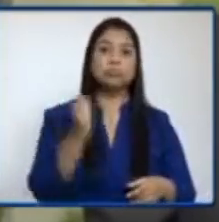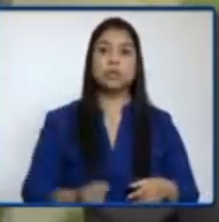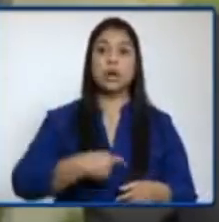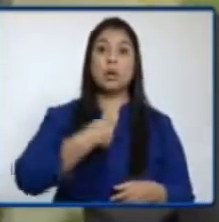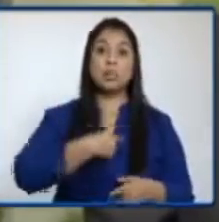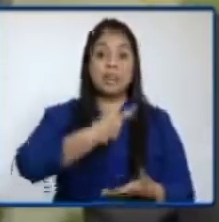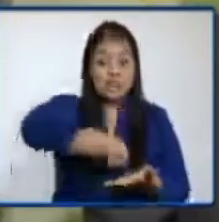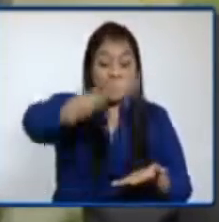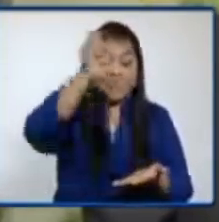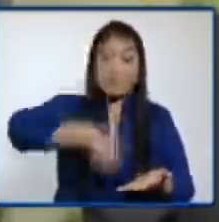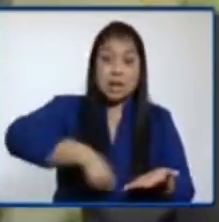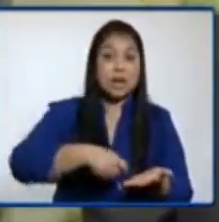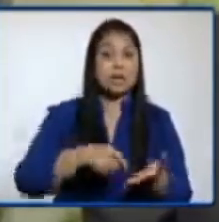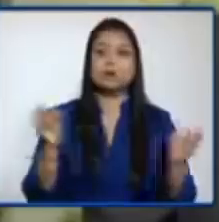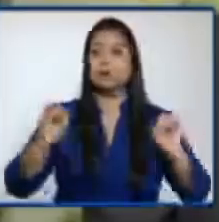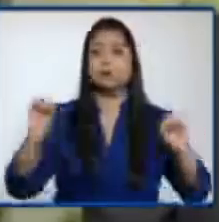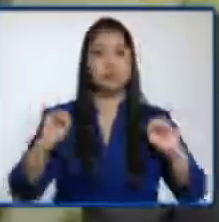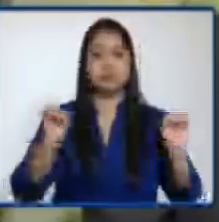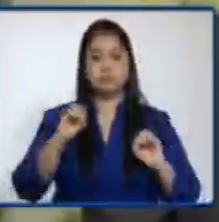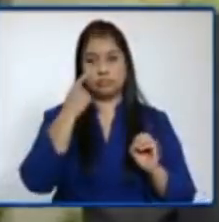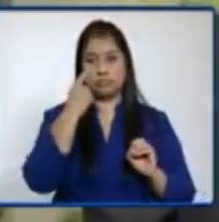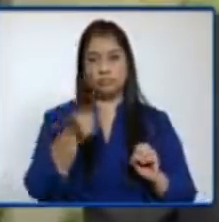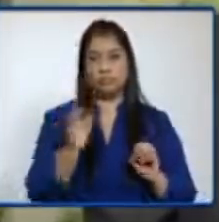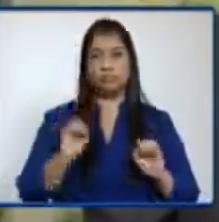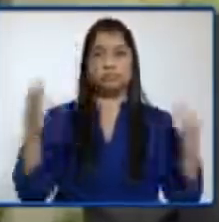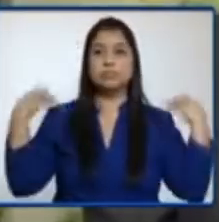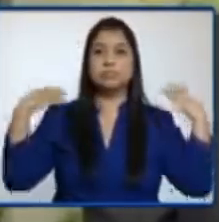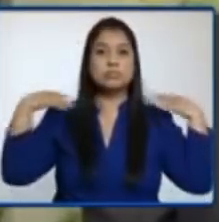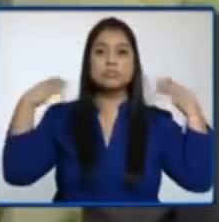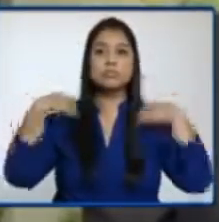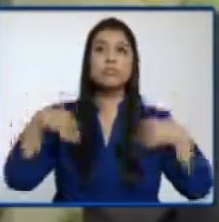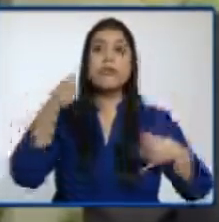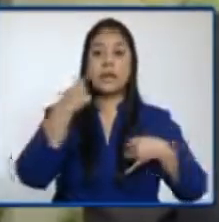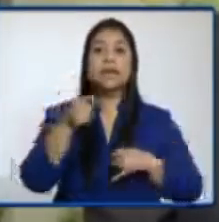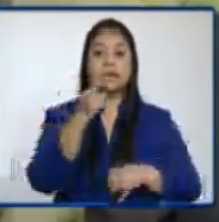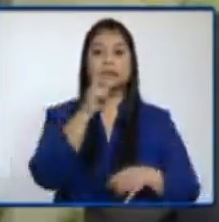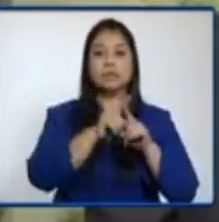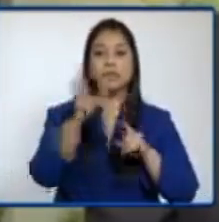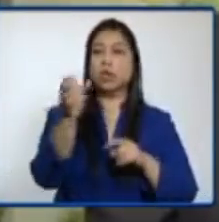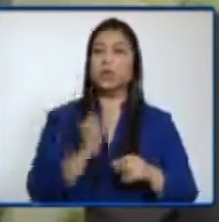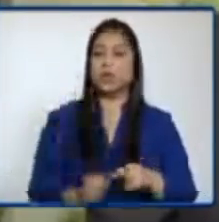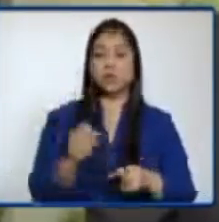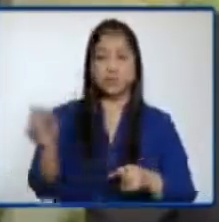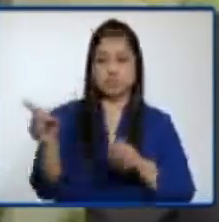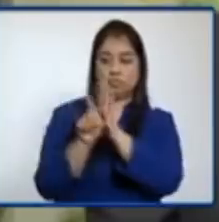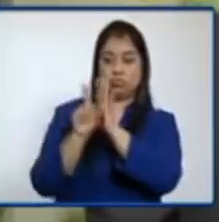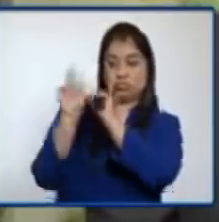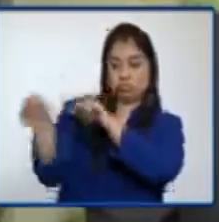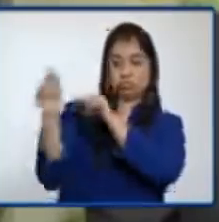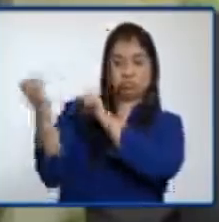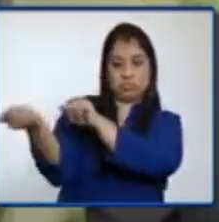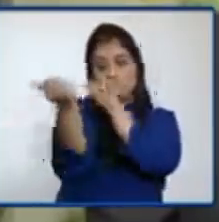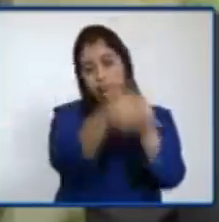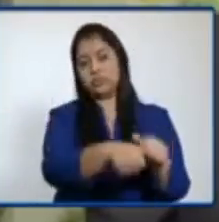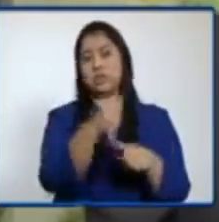maestros a firmar algún documento en el cual eximen de la responsabilidad, pues su obligación legal de los centros, insisto, es proveer de estos